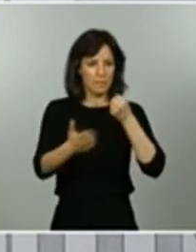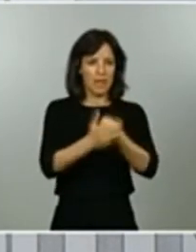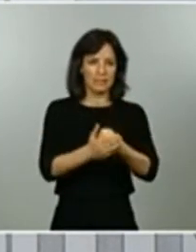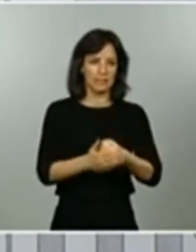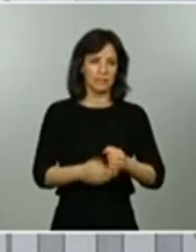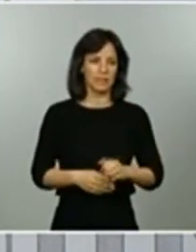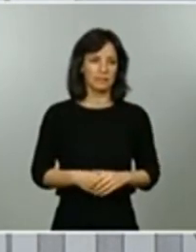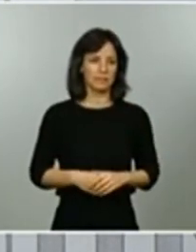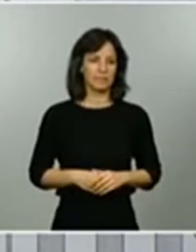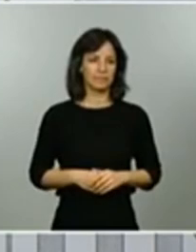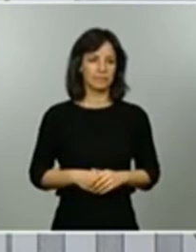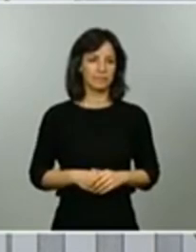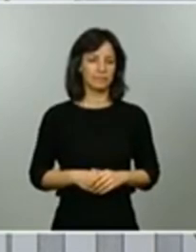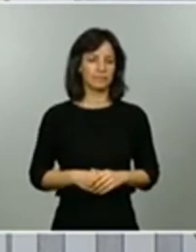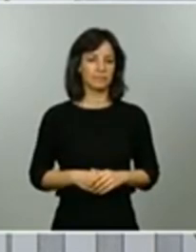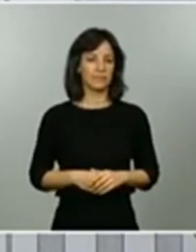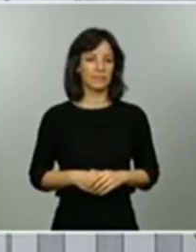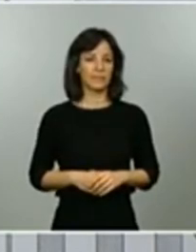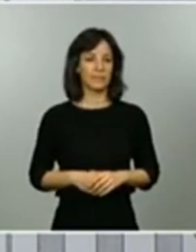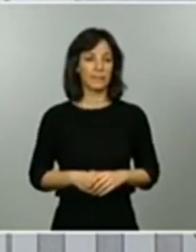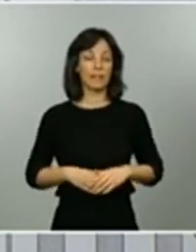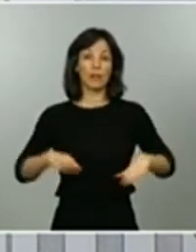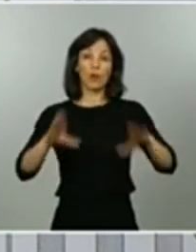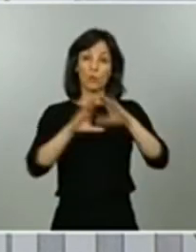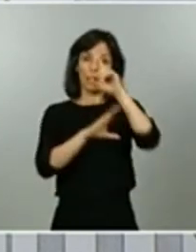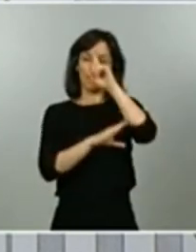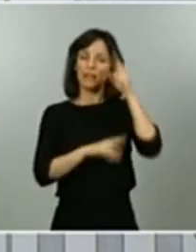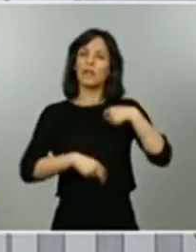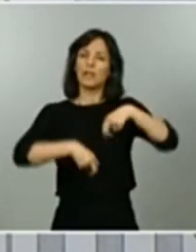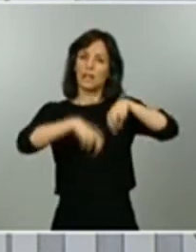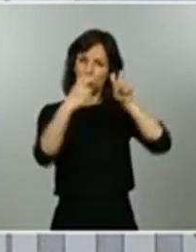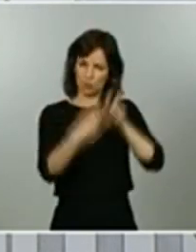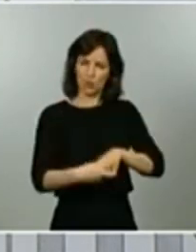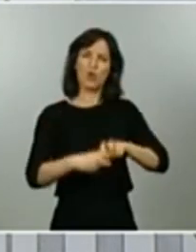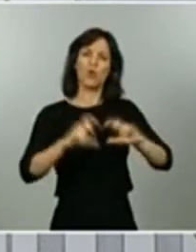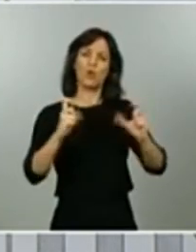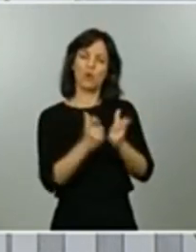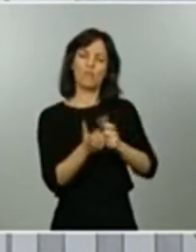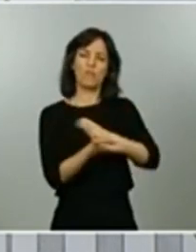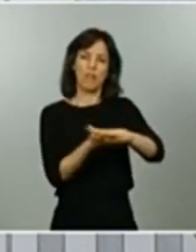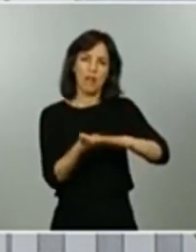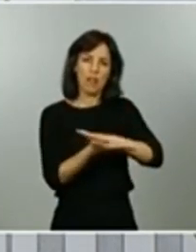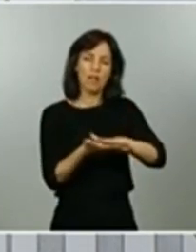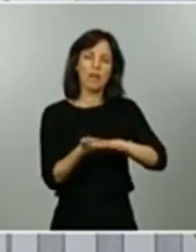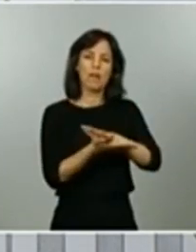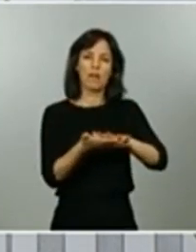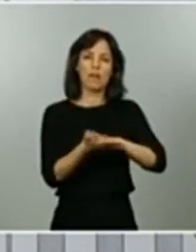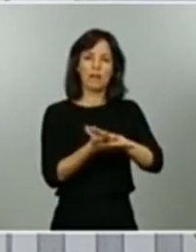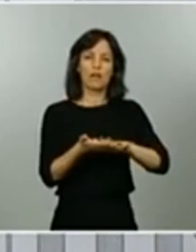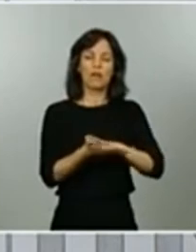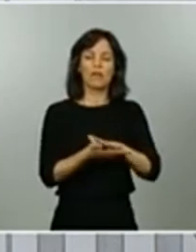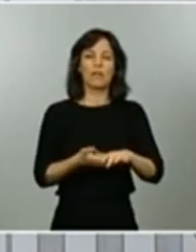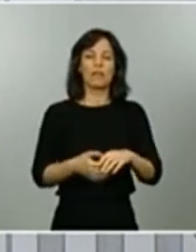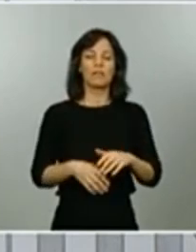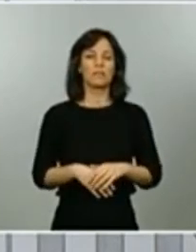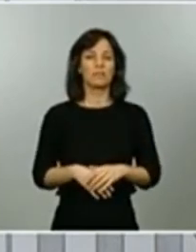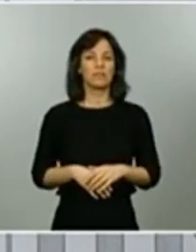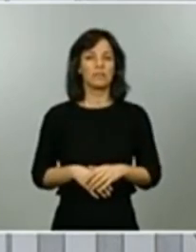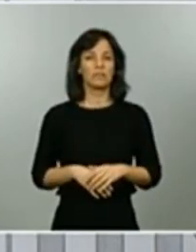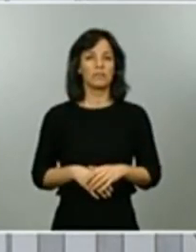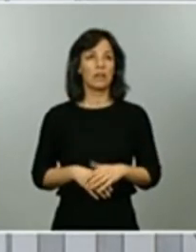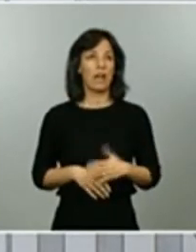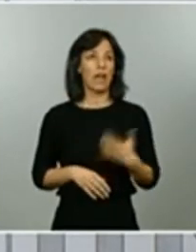tenido dos reuniones bilaterales con la comunidad autónoma de Madrid una reunión bilateral fue ayer jueves